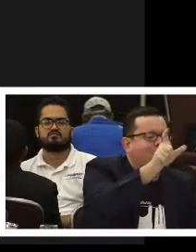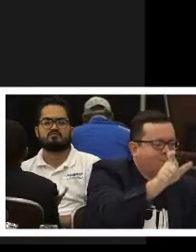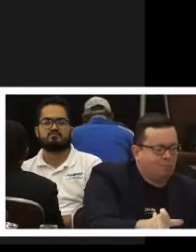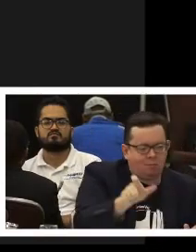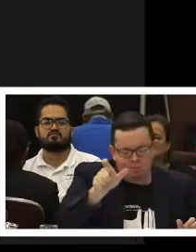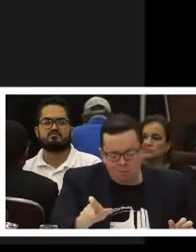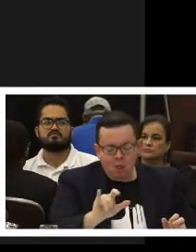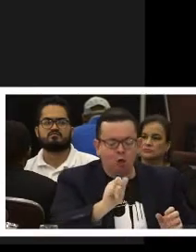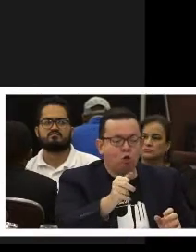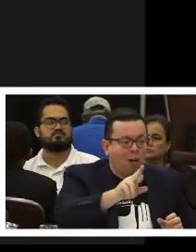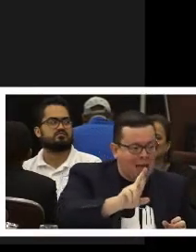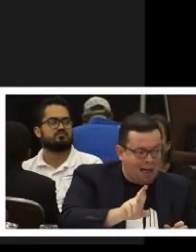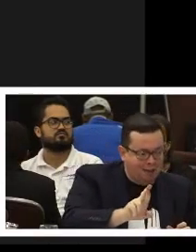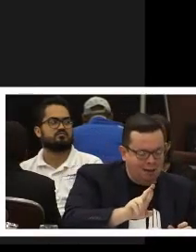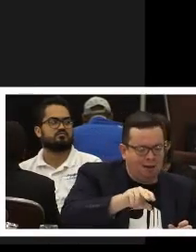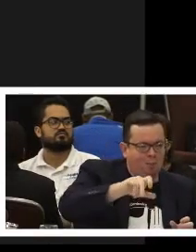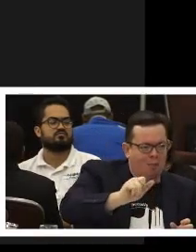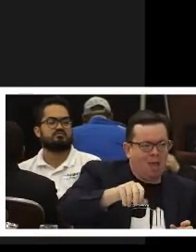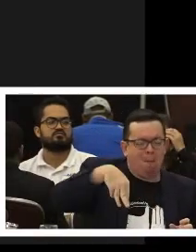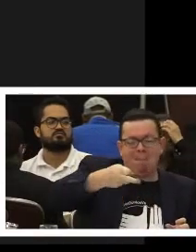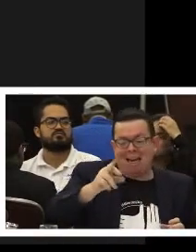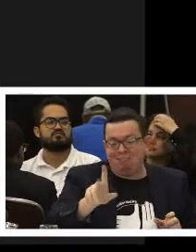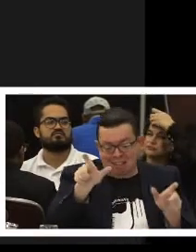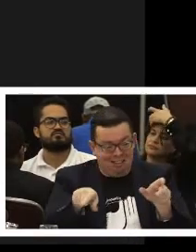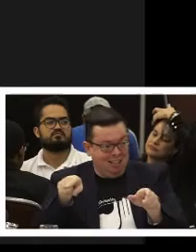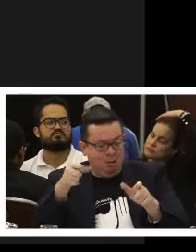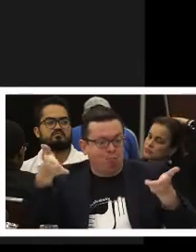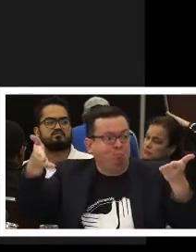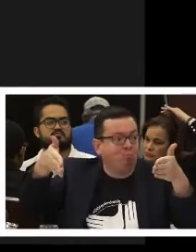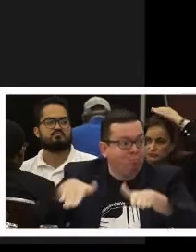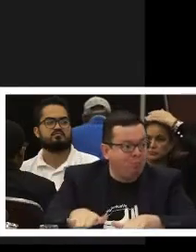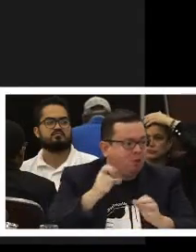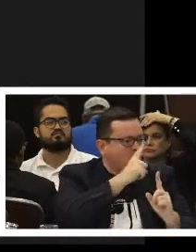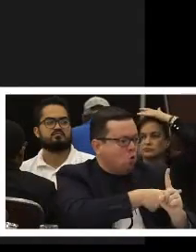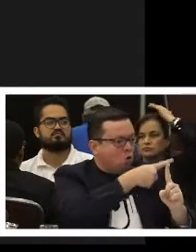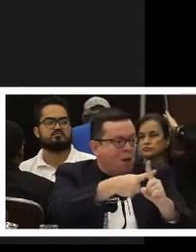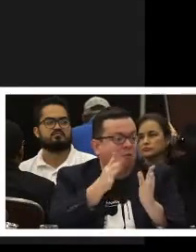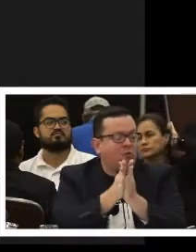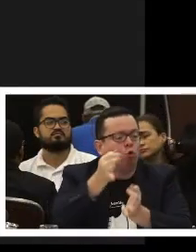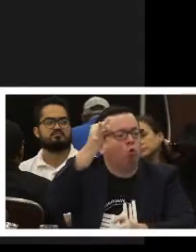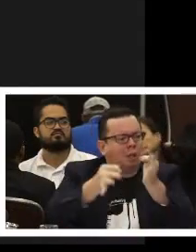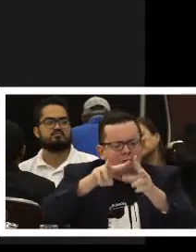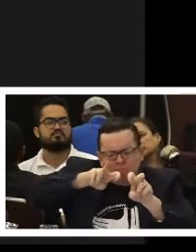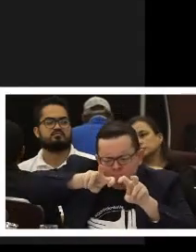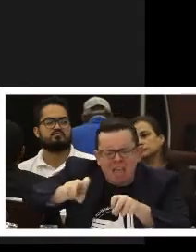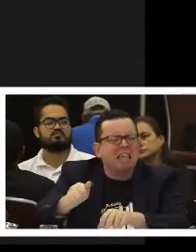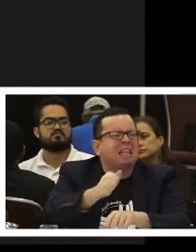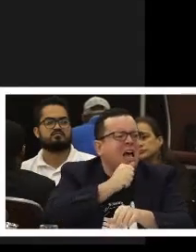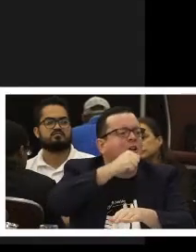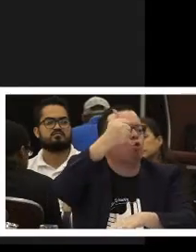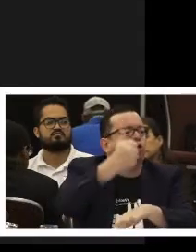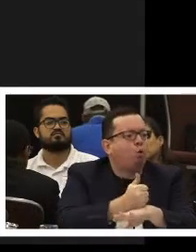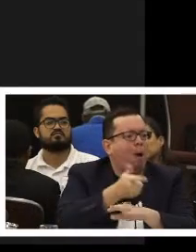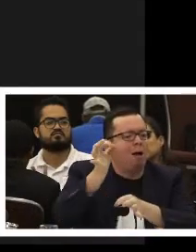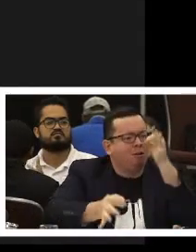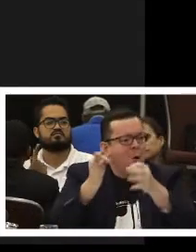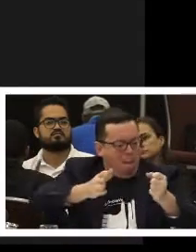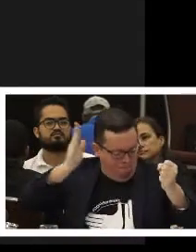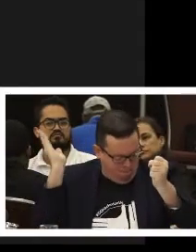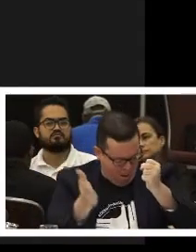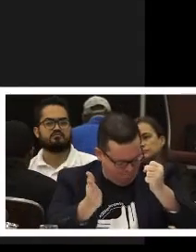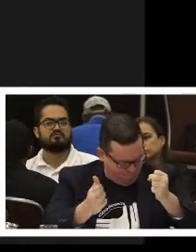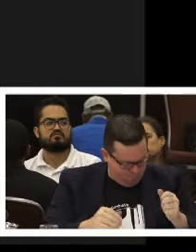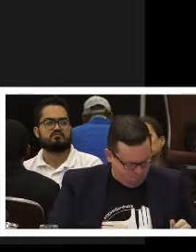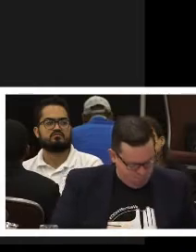Exigimos el acceso a la justicia en todos los casos mencionados, a Meryn Wittian y a Joyner Peña, personas que fallecieron y sus familiares aún están esperando